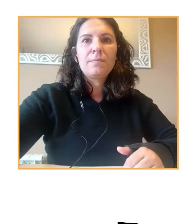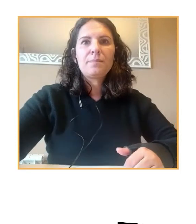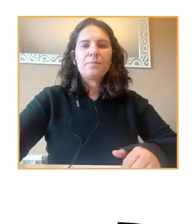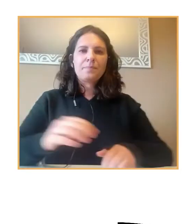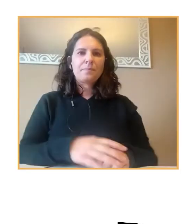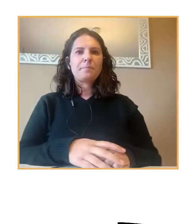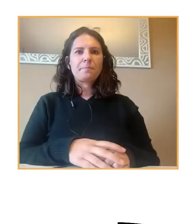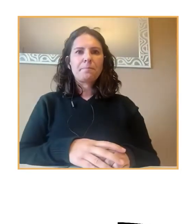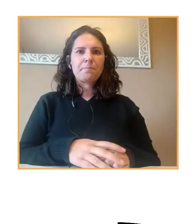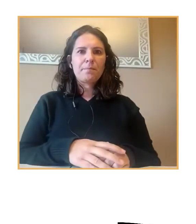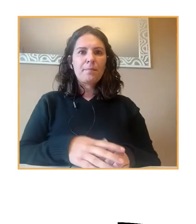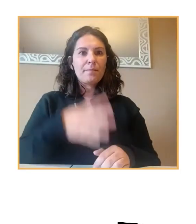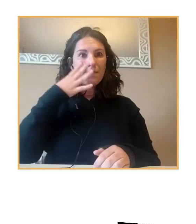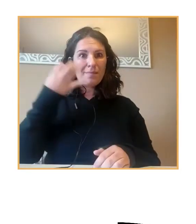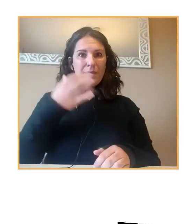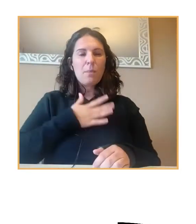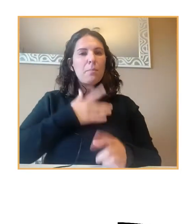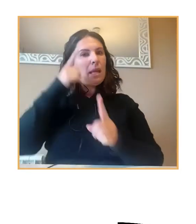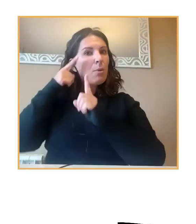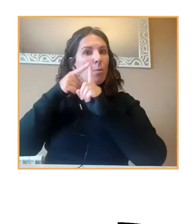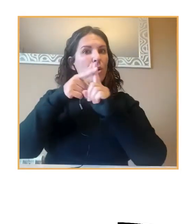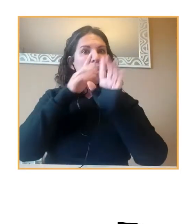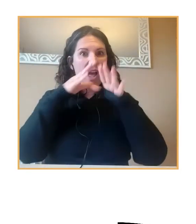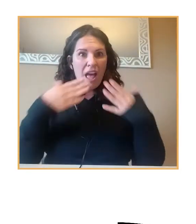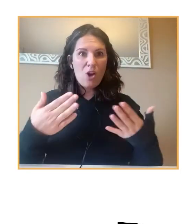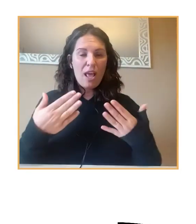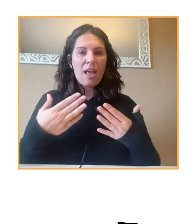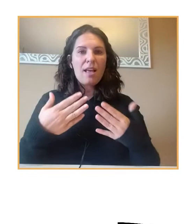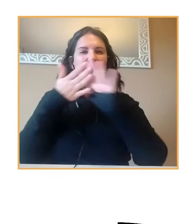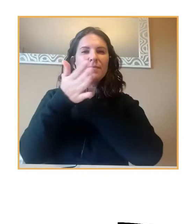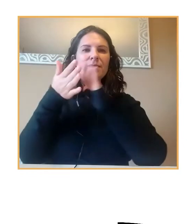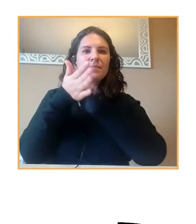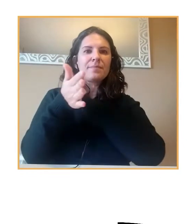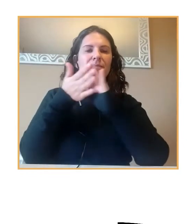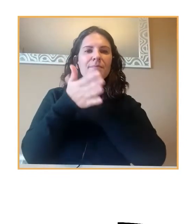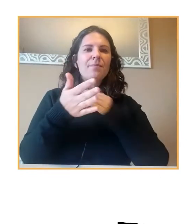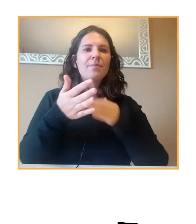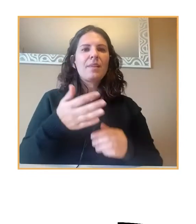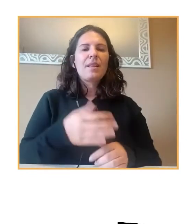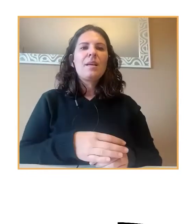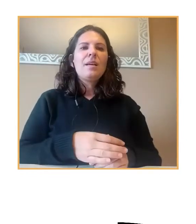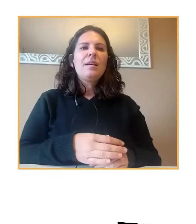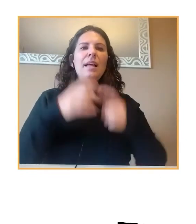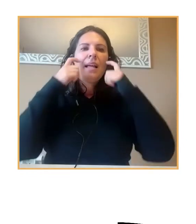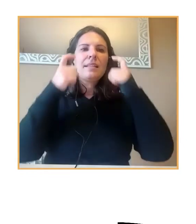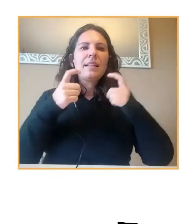mi propósito en esta mesa es que va a ser el de trasladar